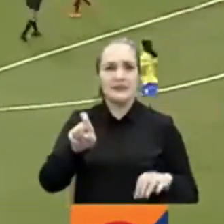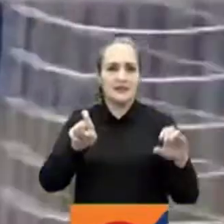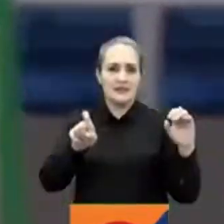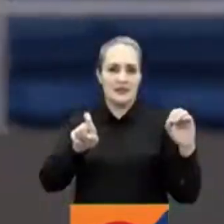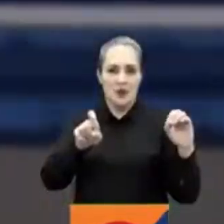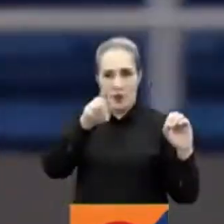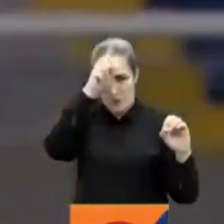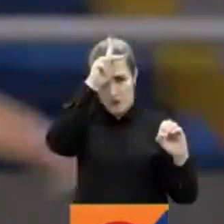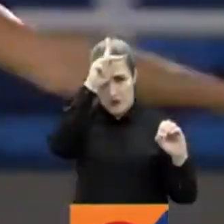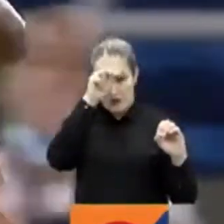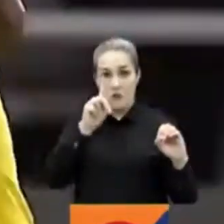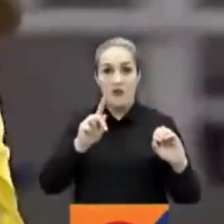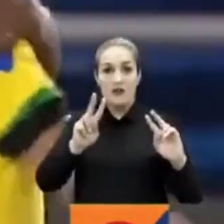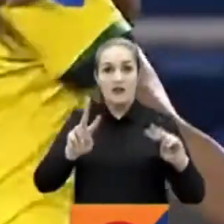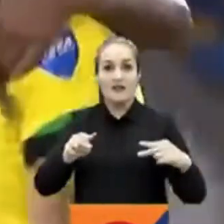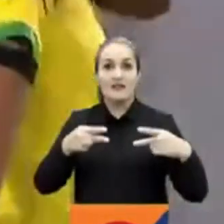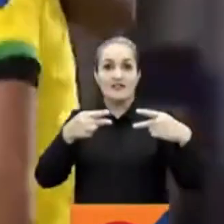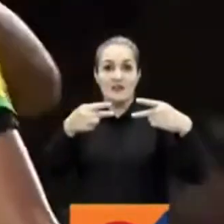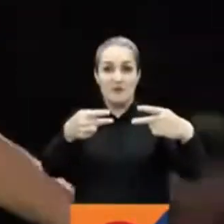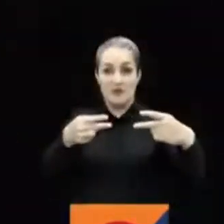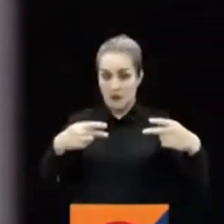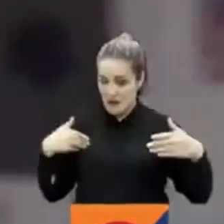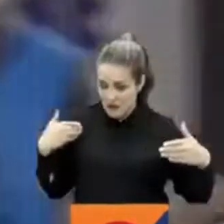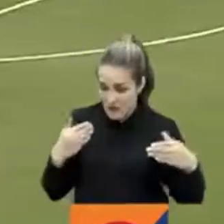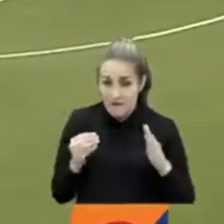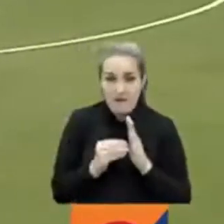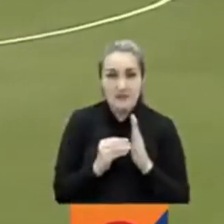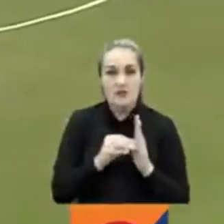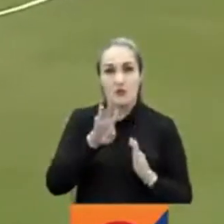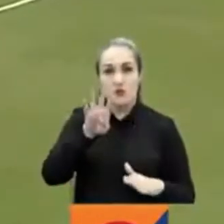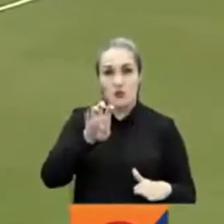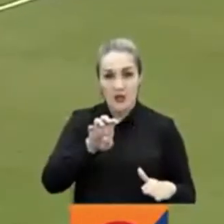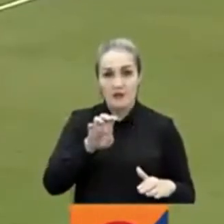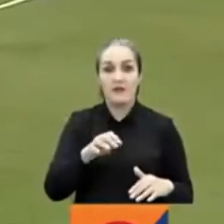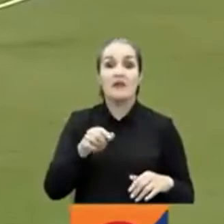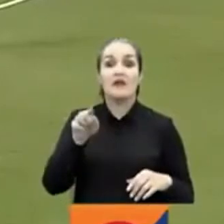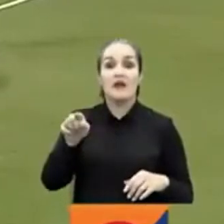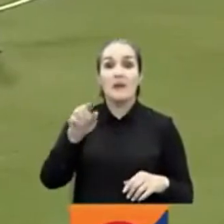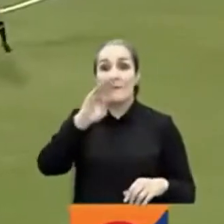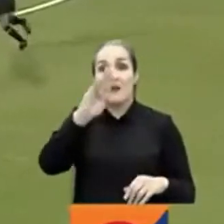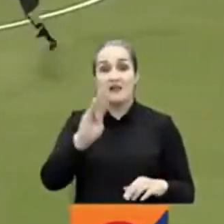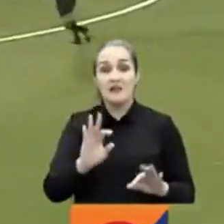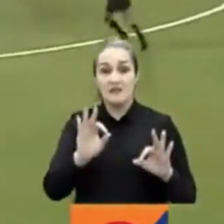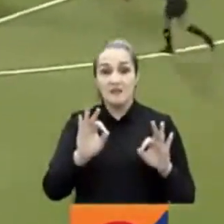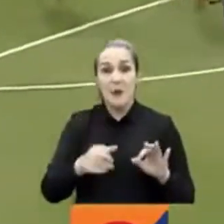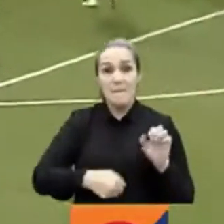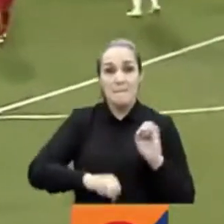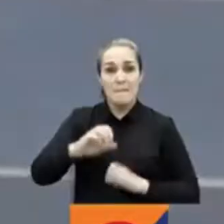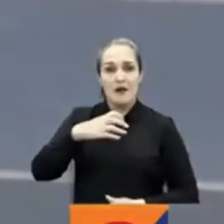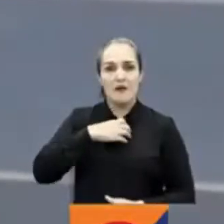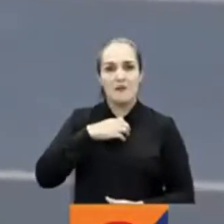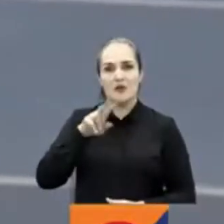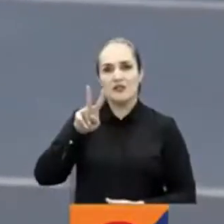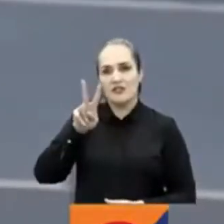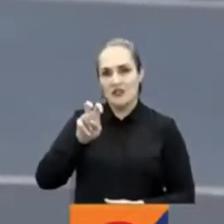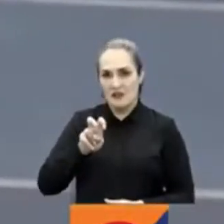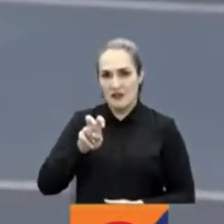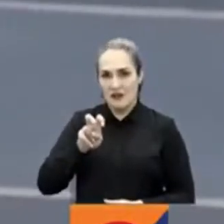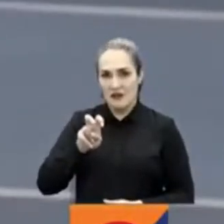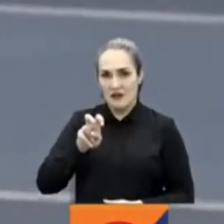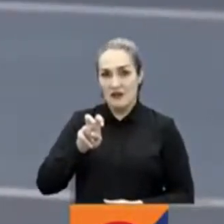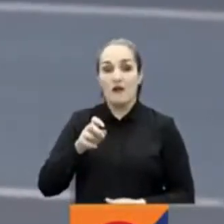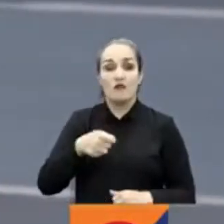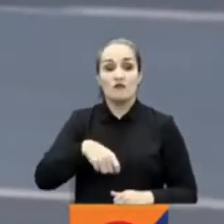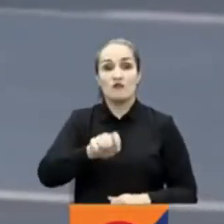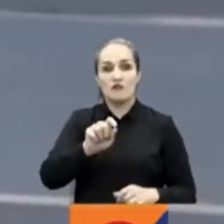en su novena semifinal de nueve torneos jugados. La canarinha ha ganado siete copas de las ocho que ya se han jugado y enfrentará a Paraguay